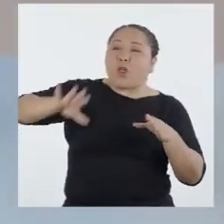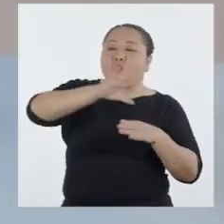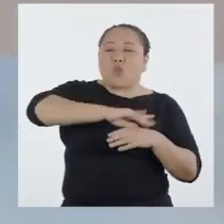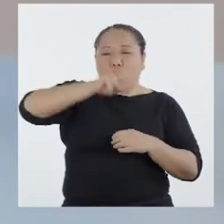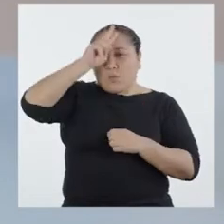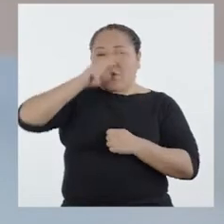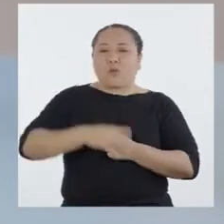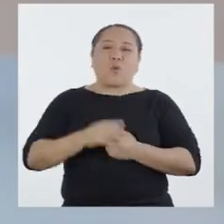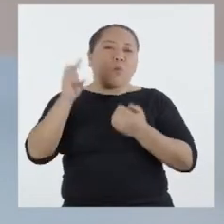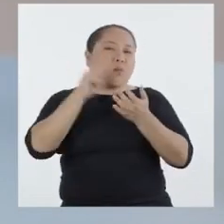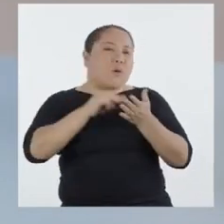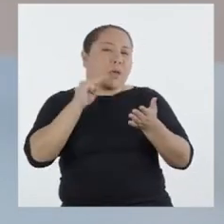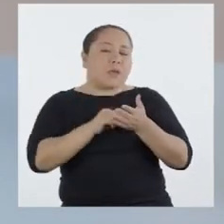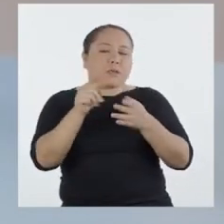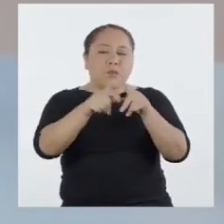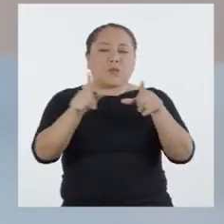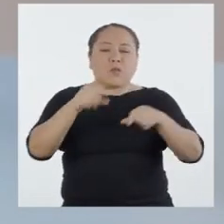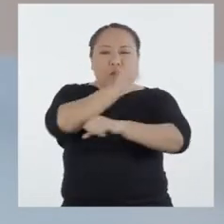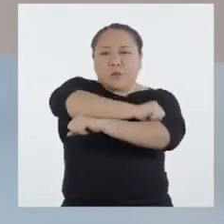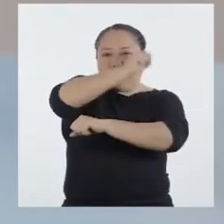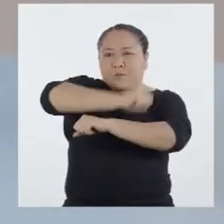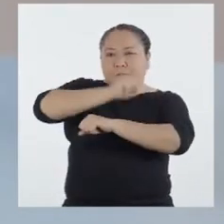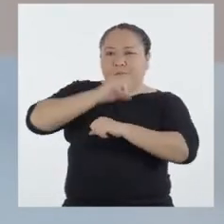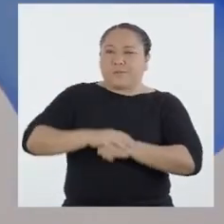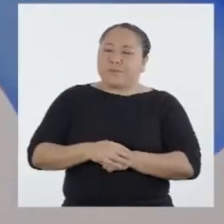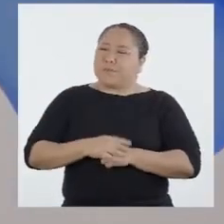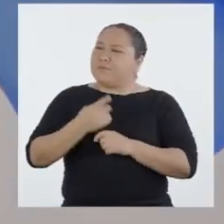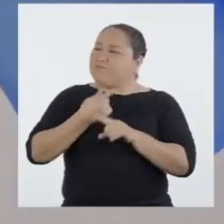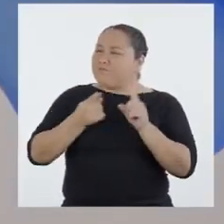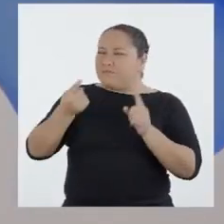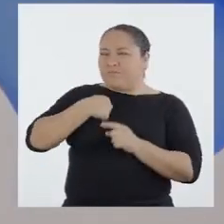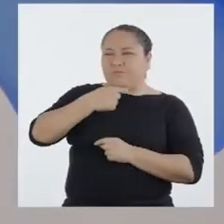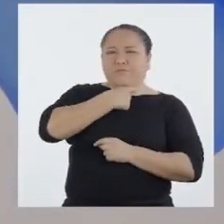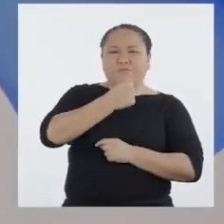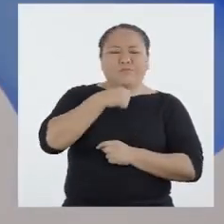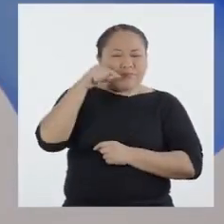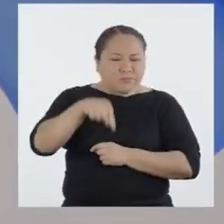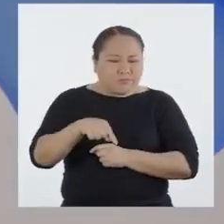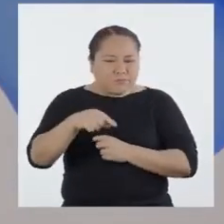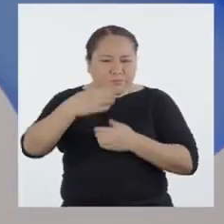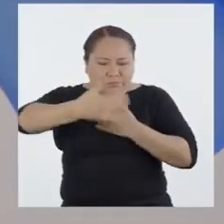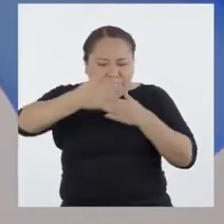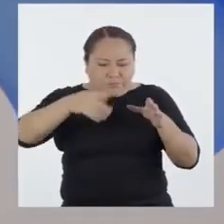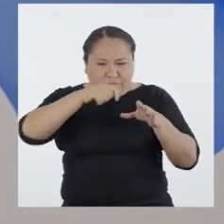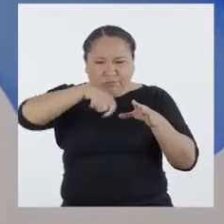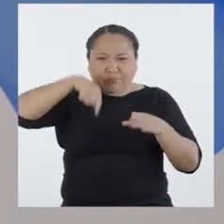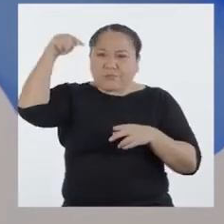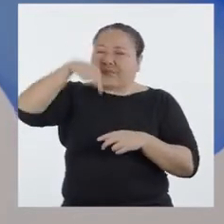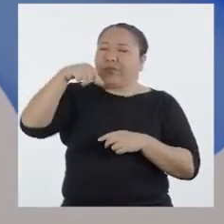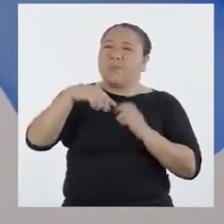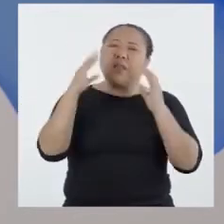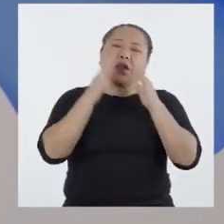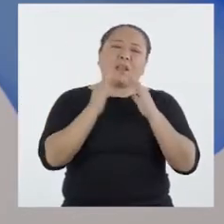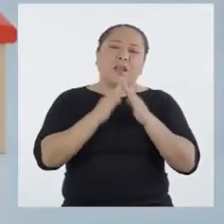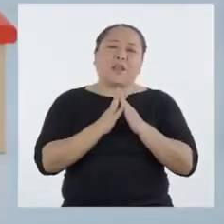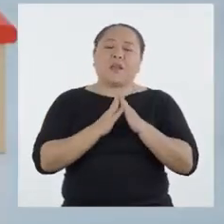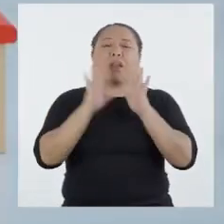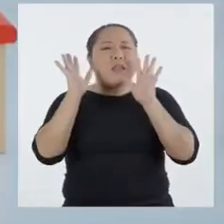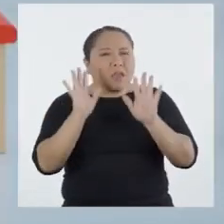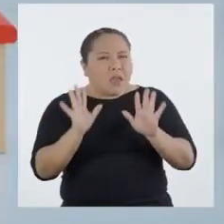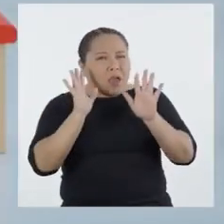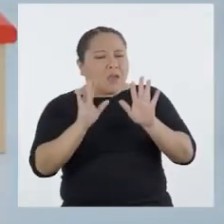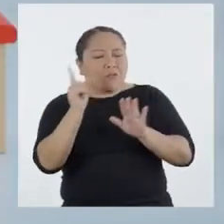para todo el Perú, sobre todo en las zonas rurales. Pero a mí me gustaría tener una cocina así aquí en casa.